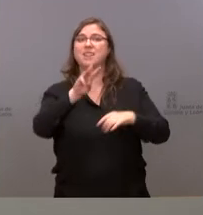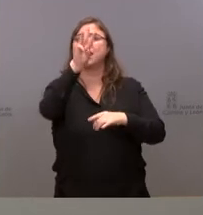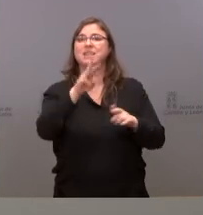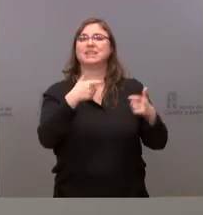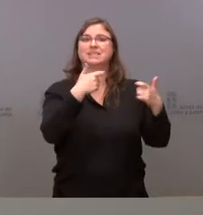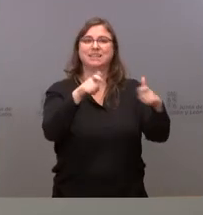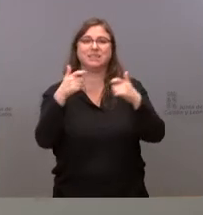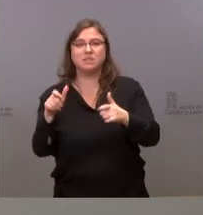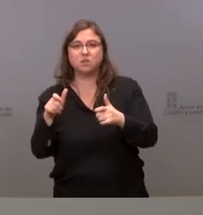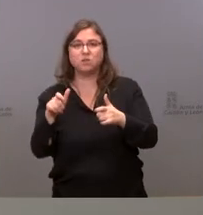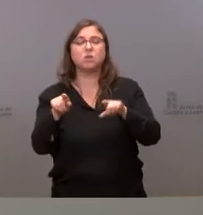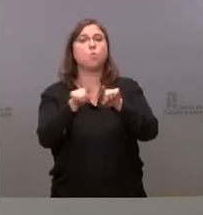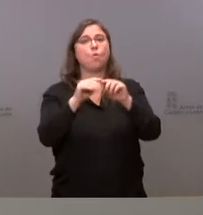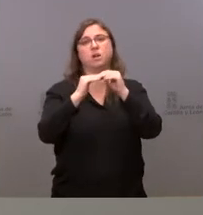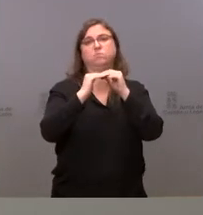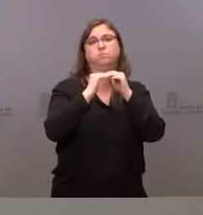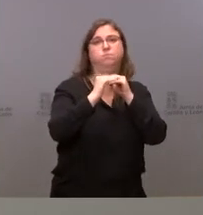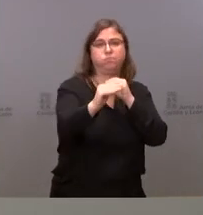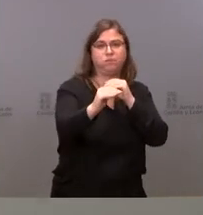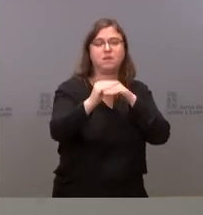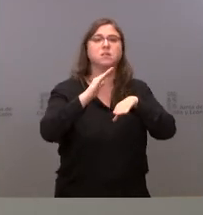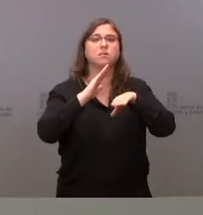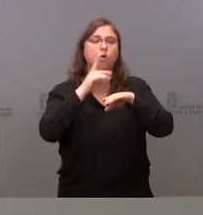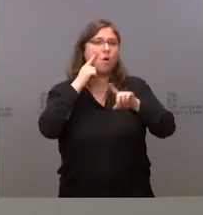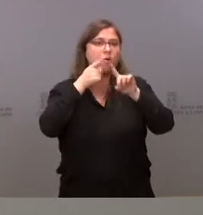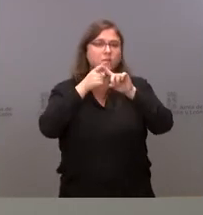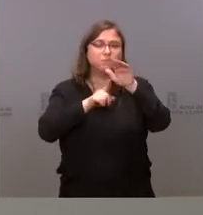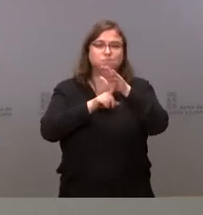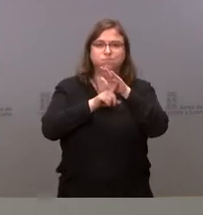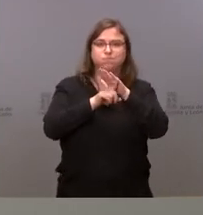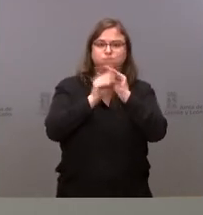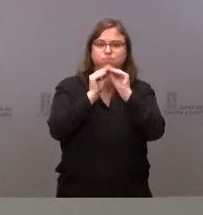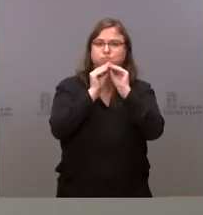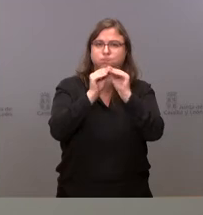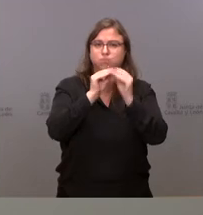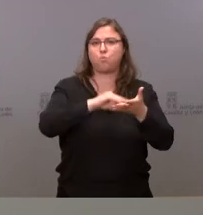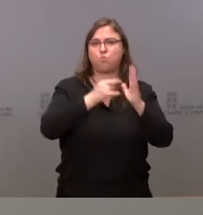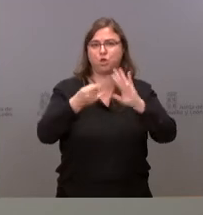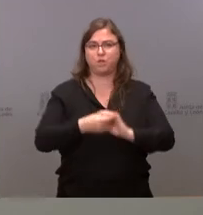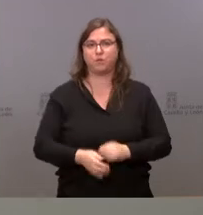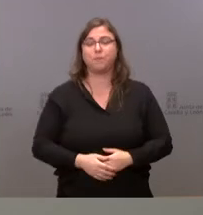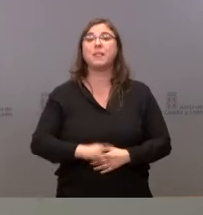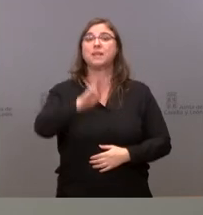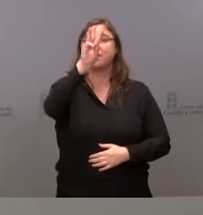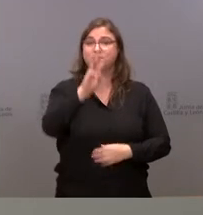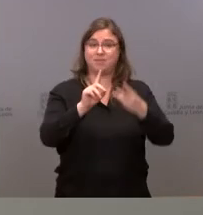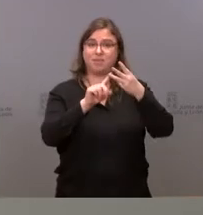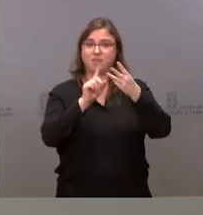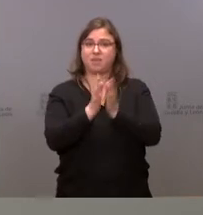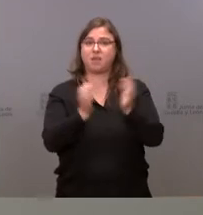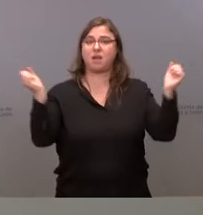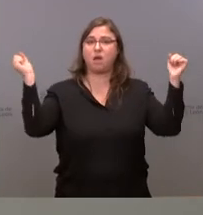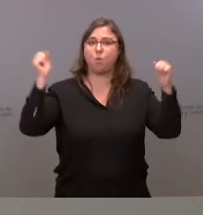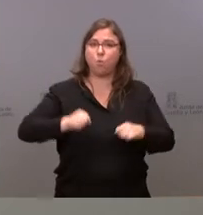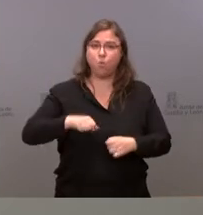y esa estabilidad para desarrollar estos proyectos. El tercer acuerdo que traíamos